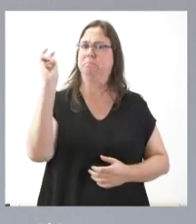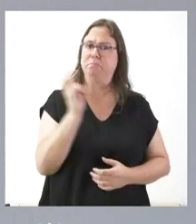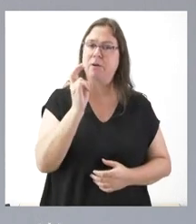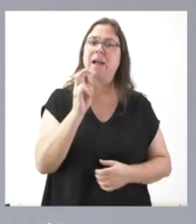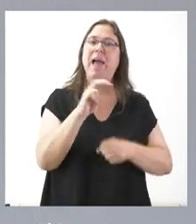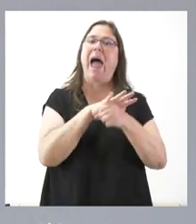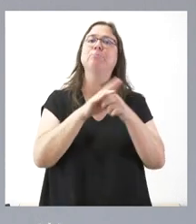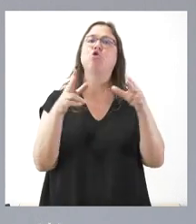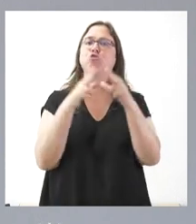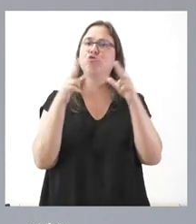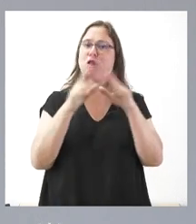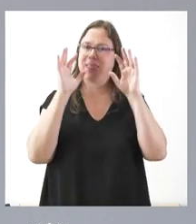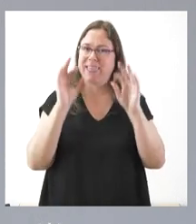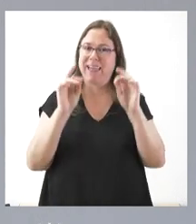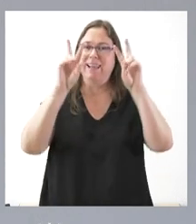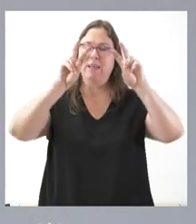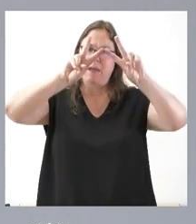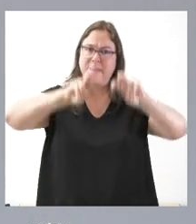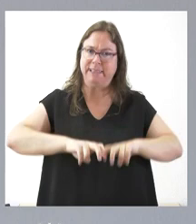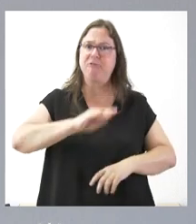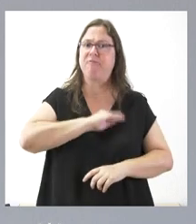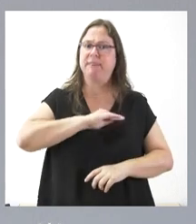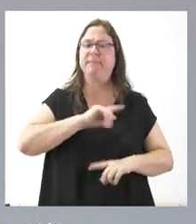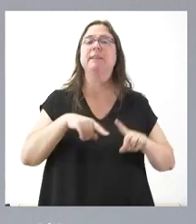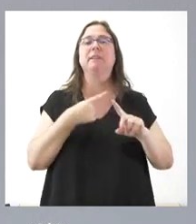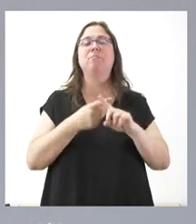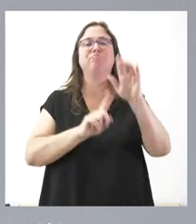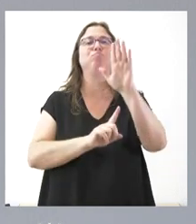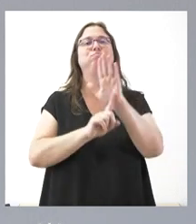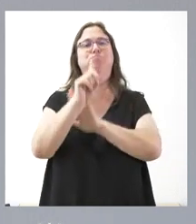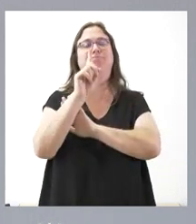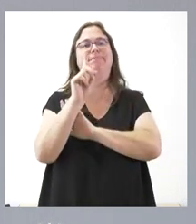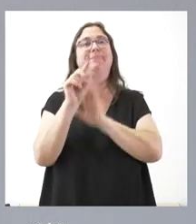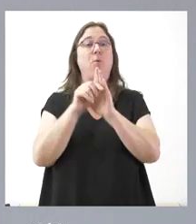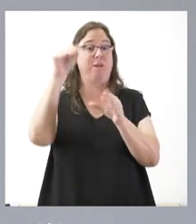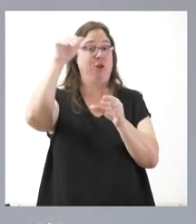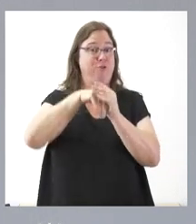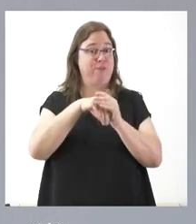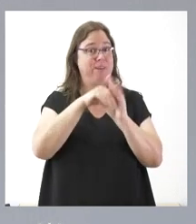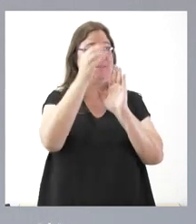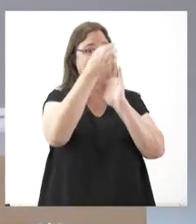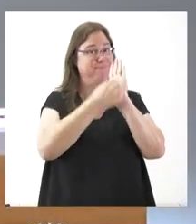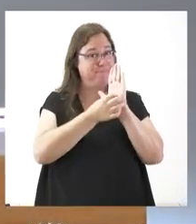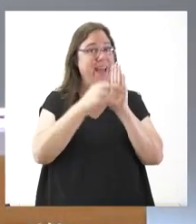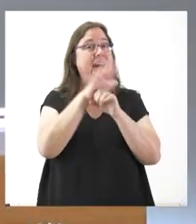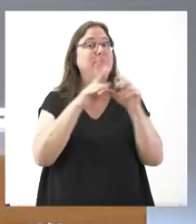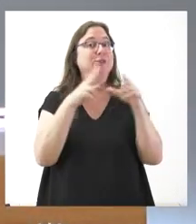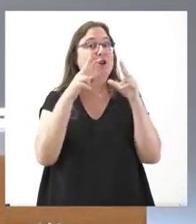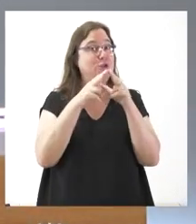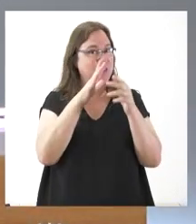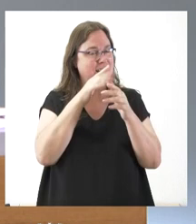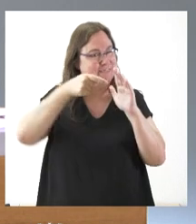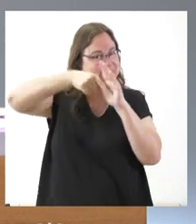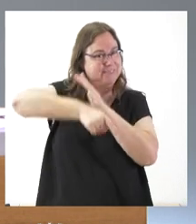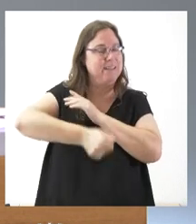social, en el ámbito de la investigación y para el desarrollo del contenido de las mismas, fundamentalmente respecto al ámbito más social, tiene la